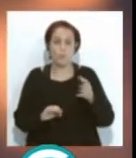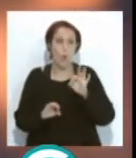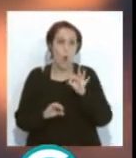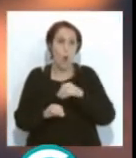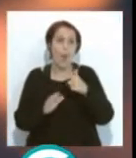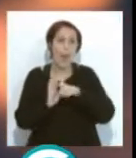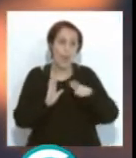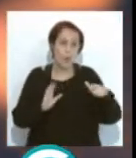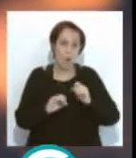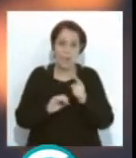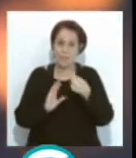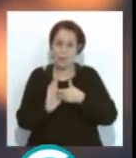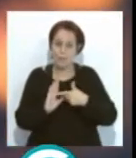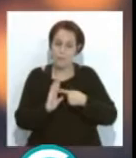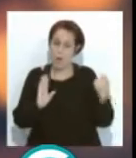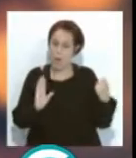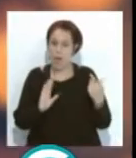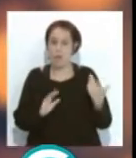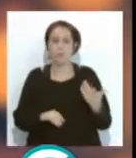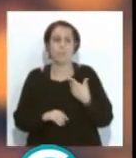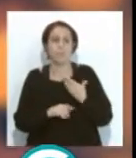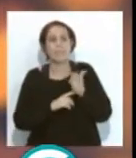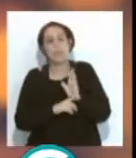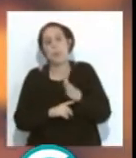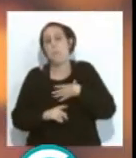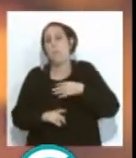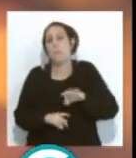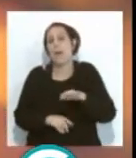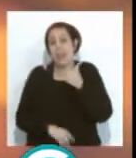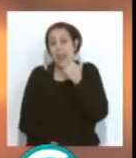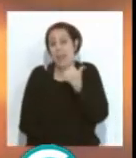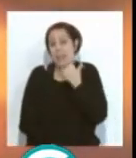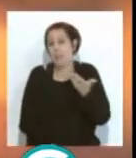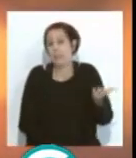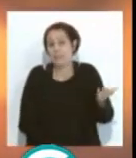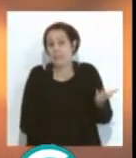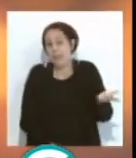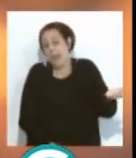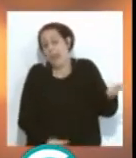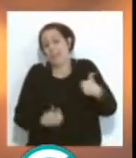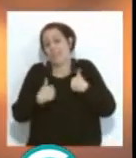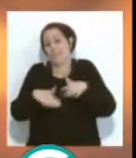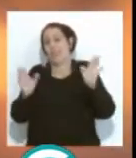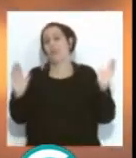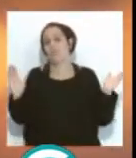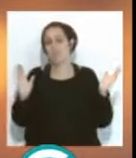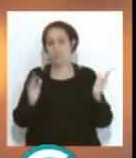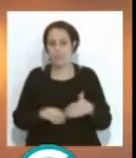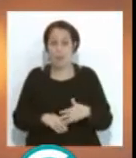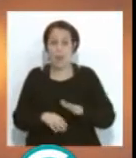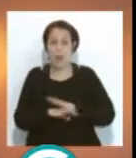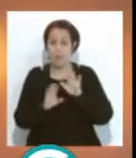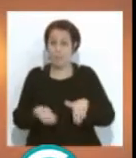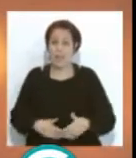largo y que es la presentación por aquello de coger… Claro, pues bueno, para que se lo No, no que estarlo, déjalo el popurrí, dale. Es que al